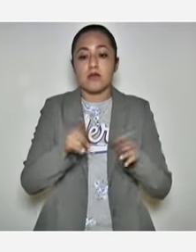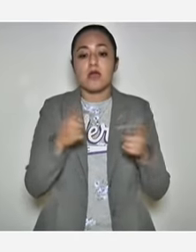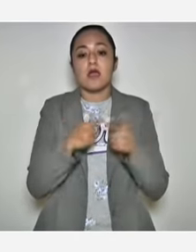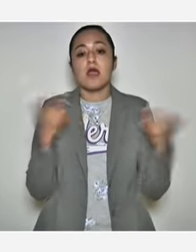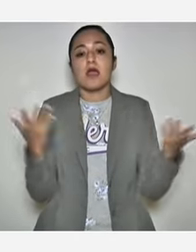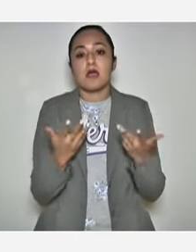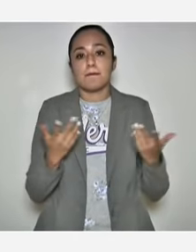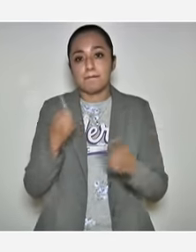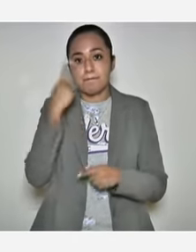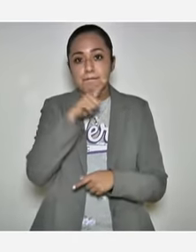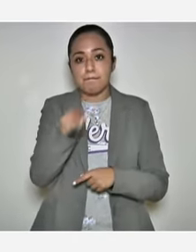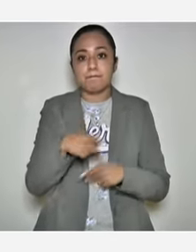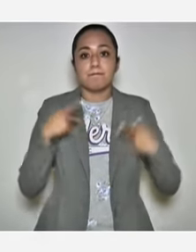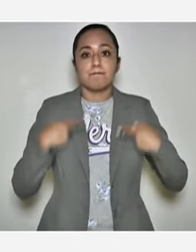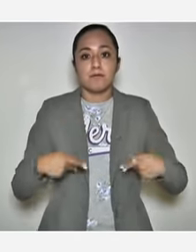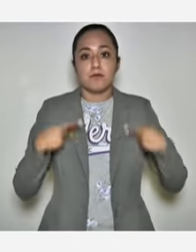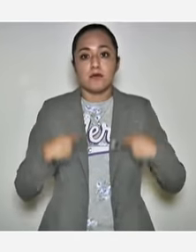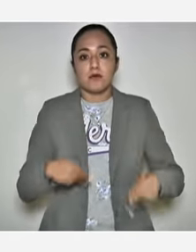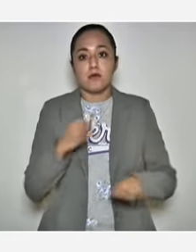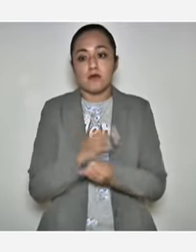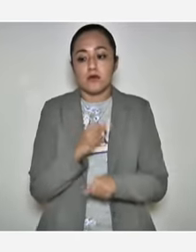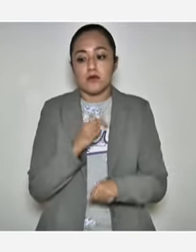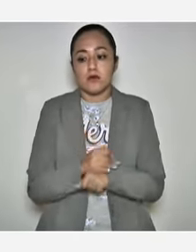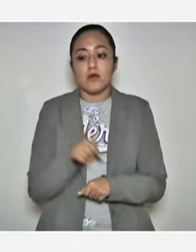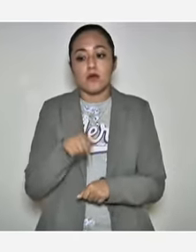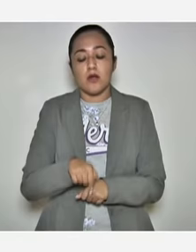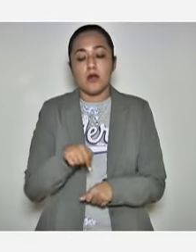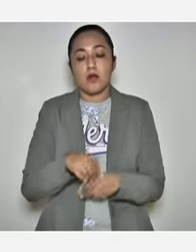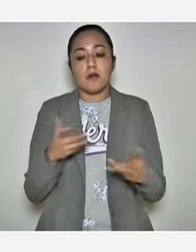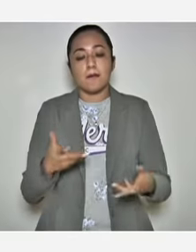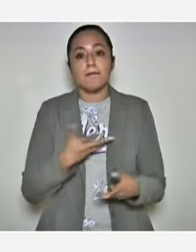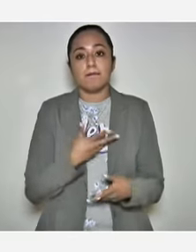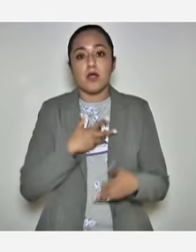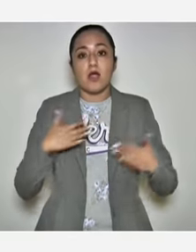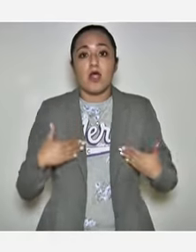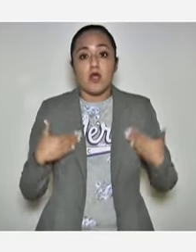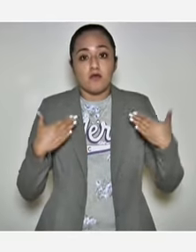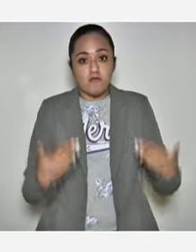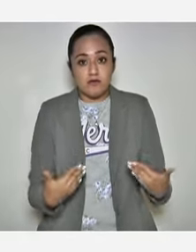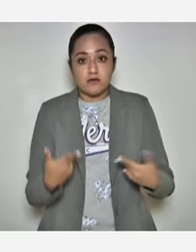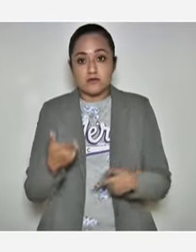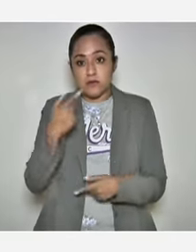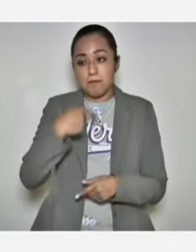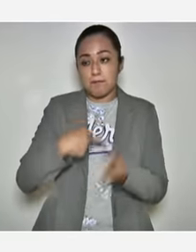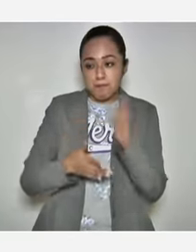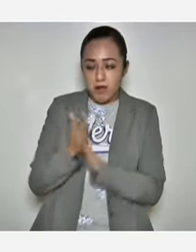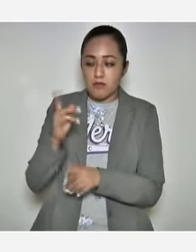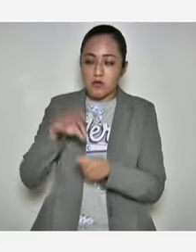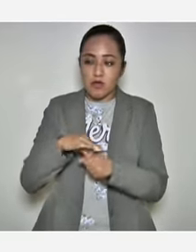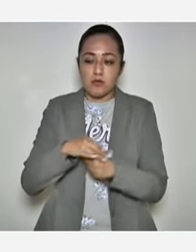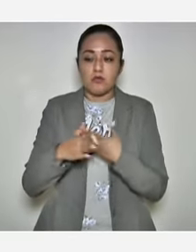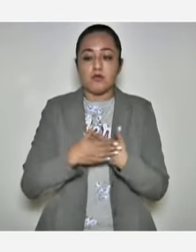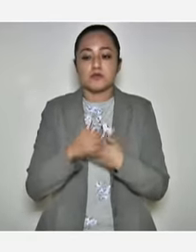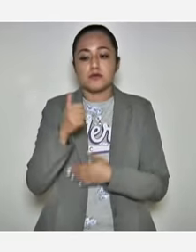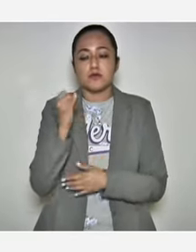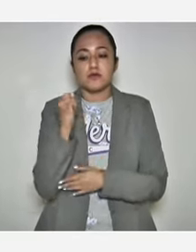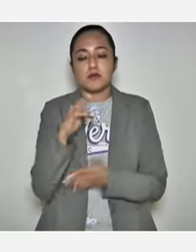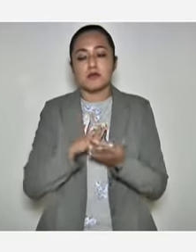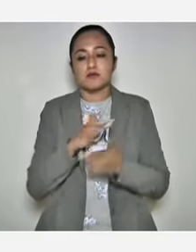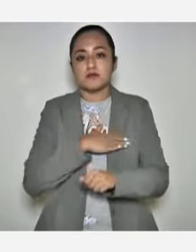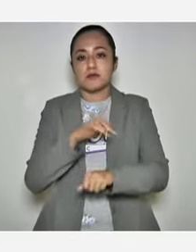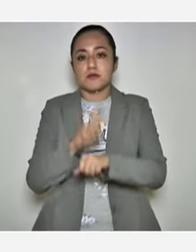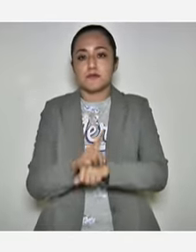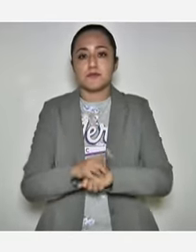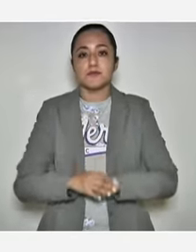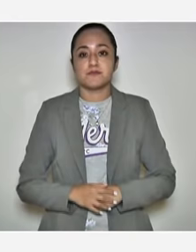se están haciendo para que la gente aquí en la entidad tenga la confianza de salir a votar el próximo 6 de junio. Gracias, Ivón.